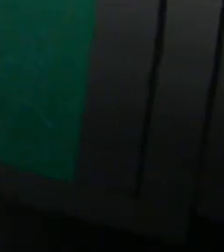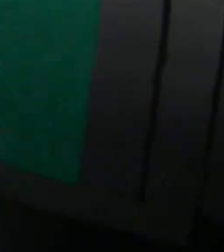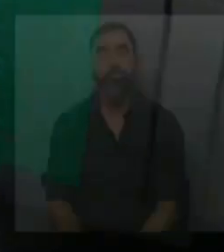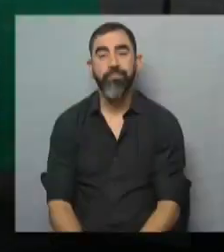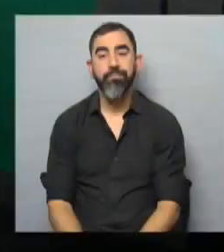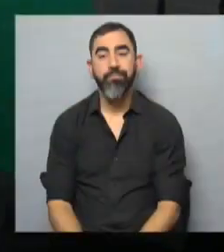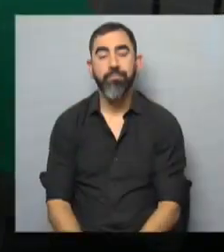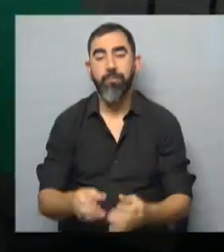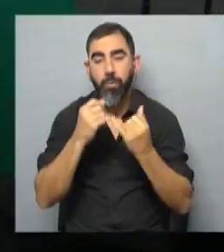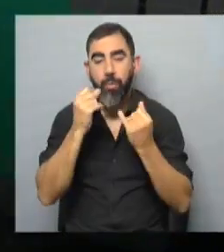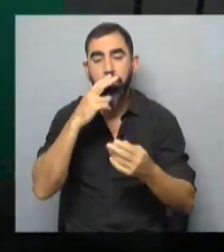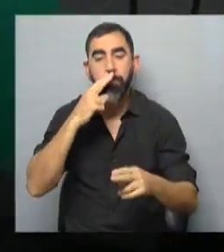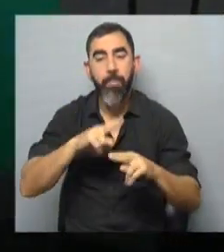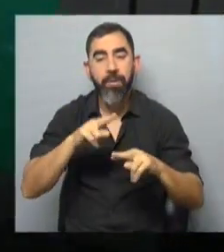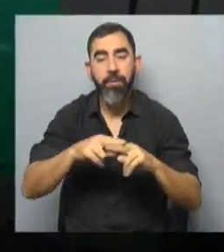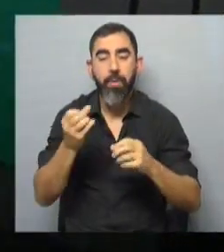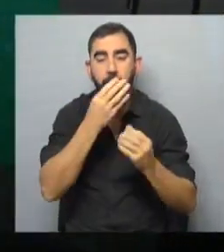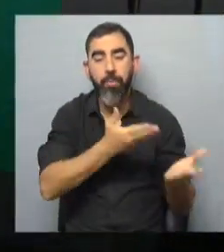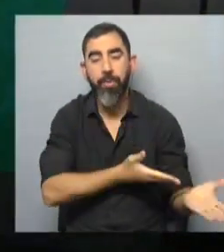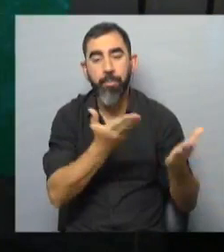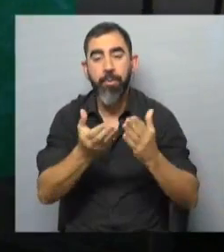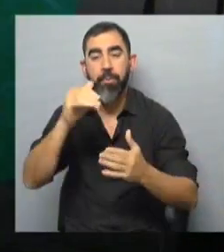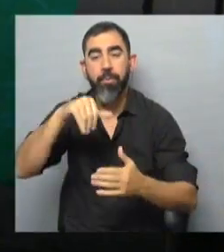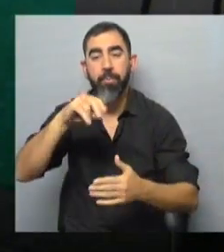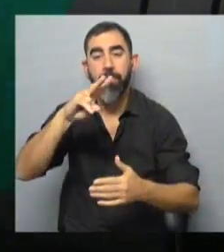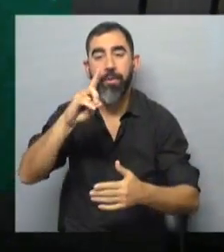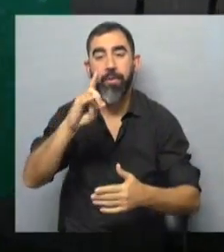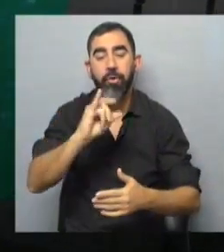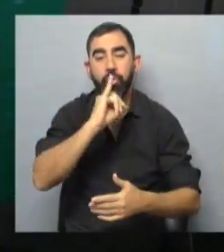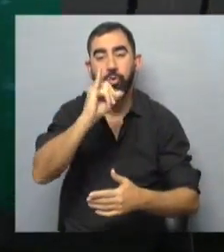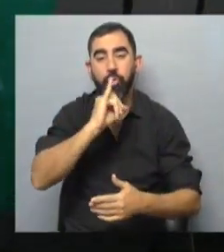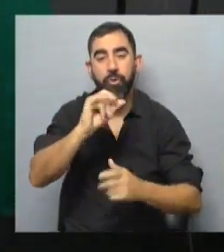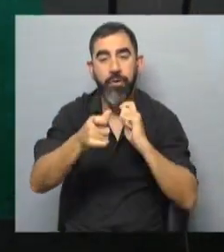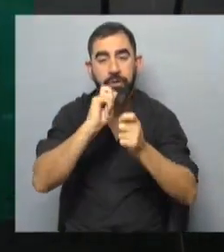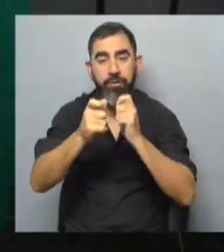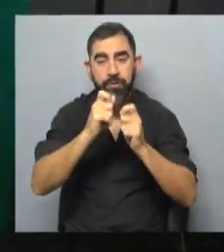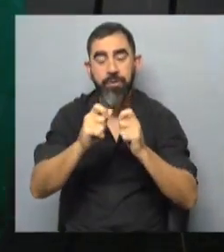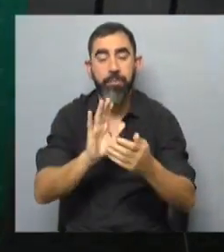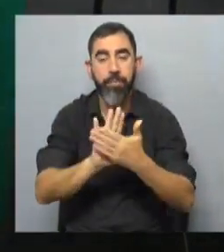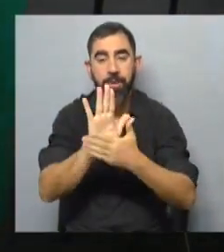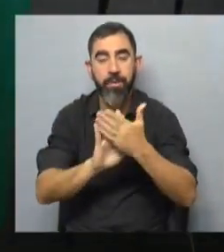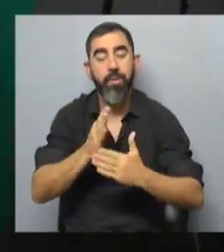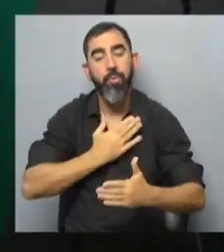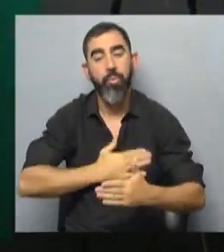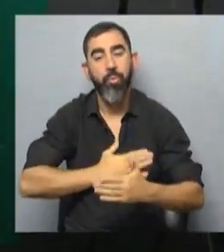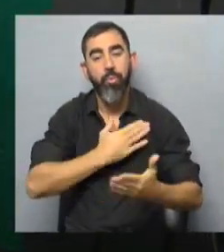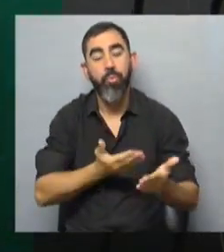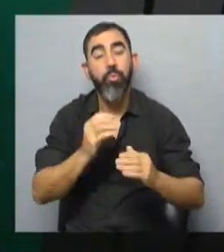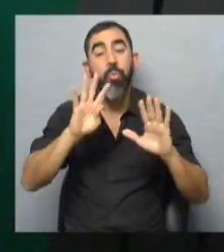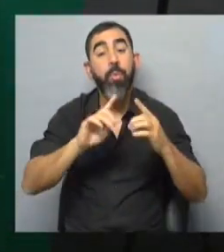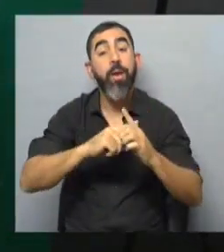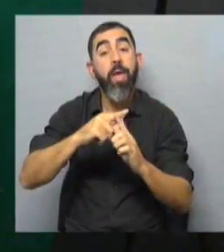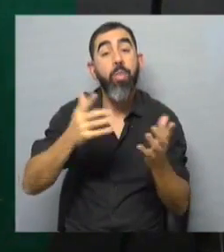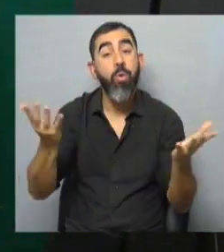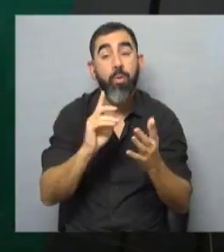Hola, hola, ¿qué tal? Buen martes para todos. Bienvenidos. Esto es la primera edición de MBD Noticias. Qué gusto recibirlos con 9 grados de